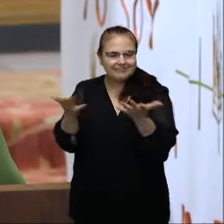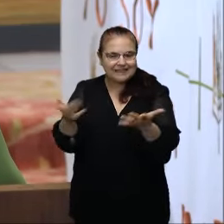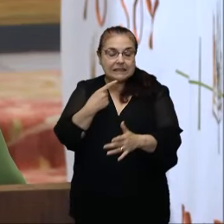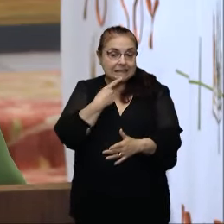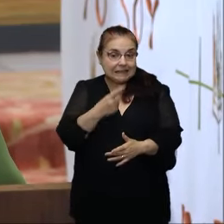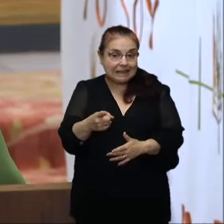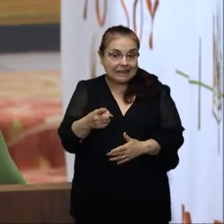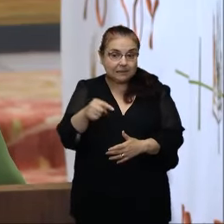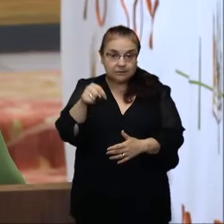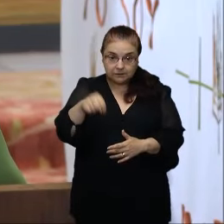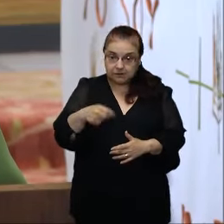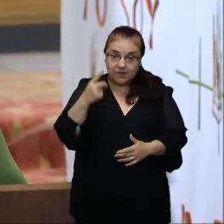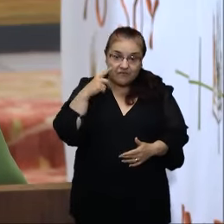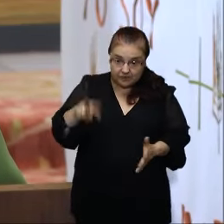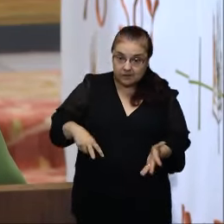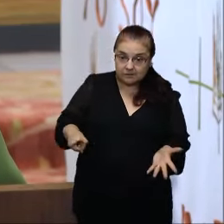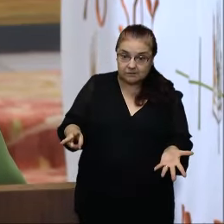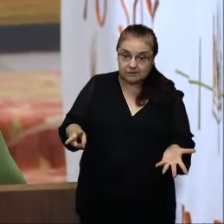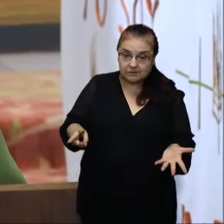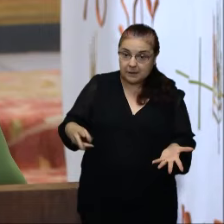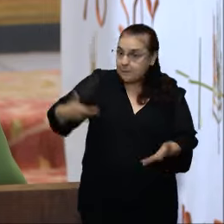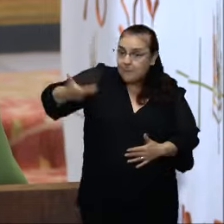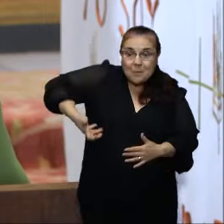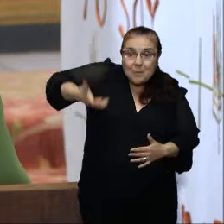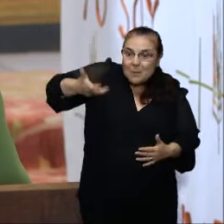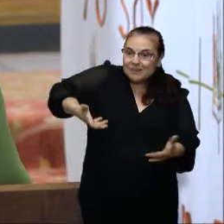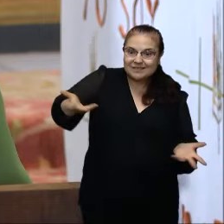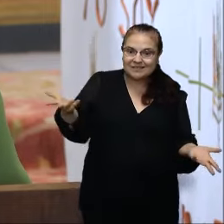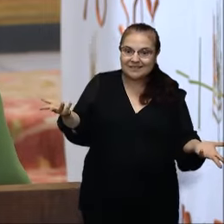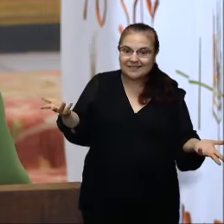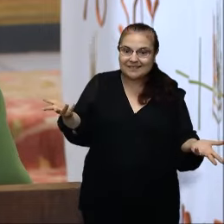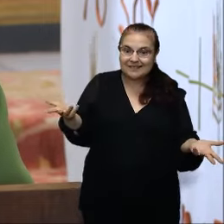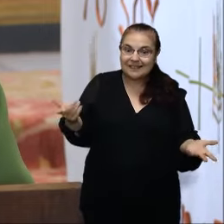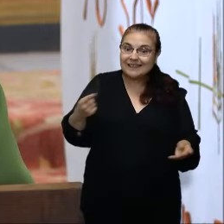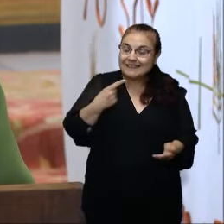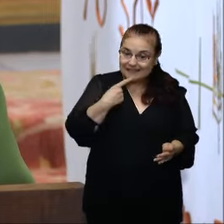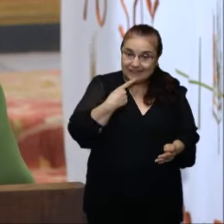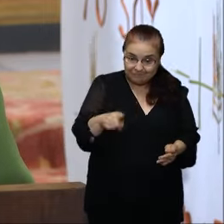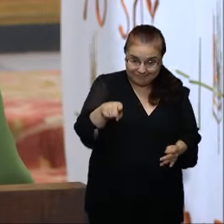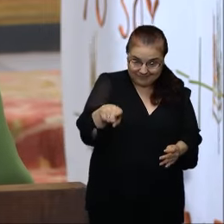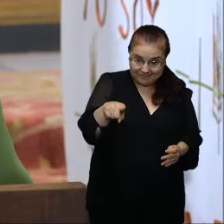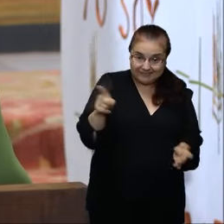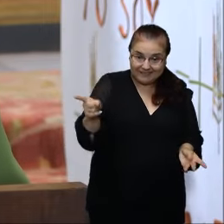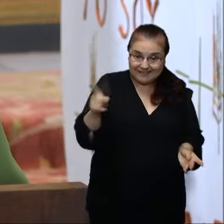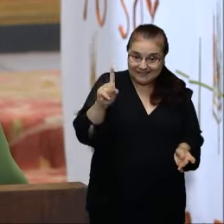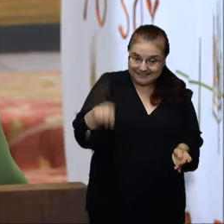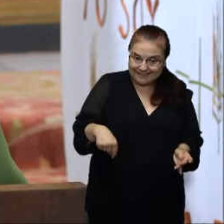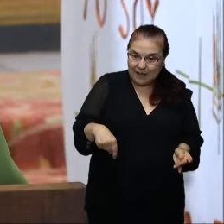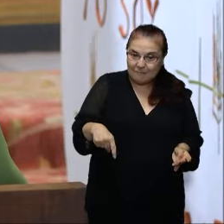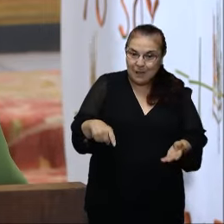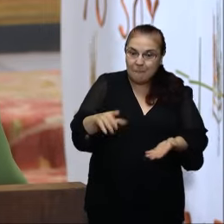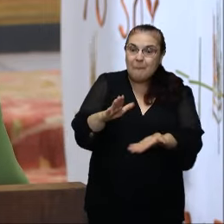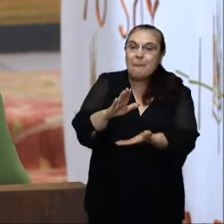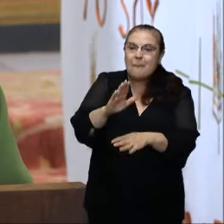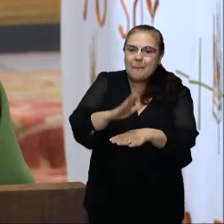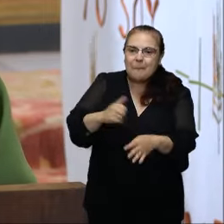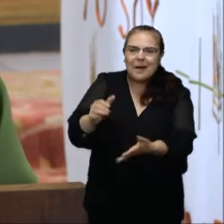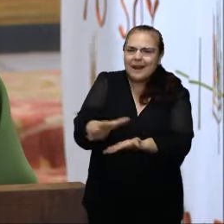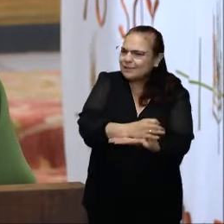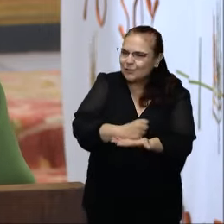dice, esto es cierto, y es lo importante, te lo digo a ti, pero también es para todo cristiano.